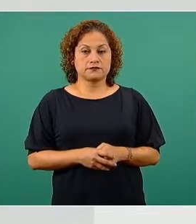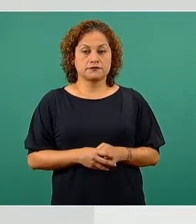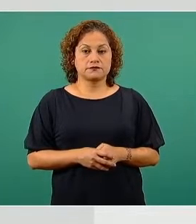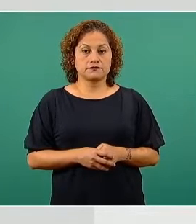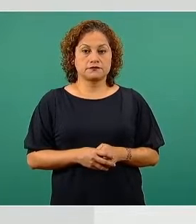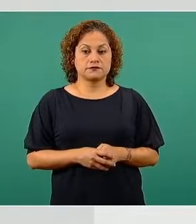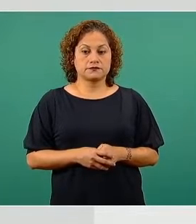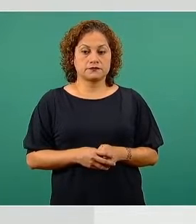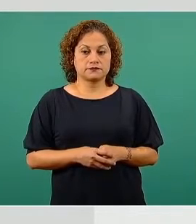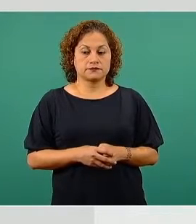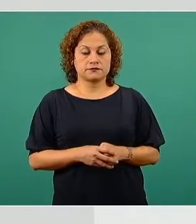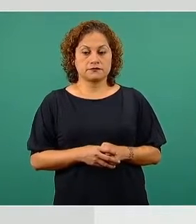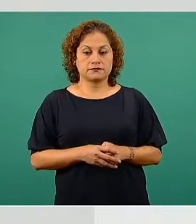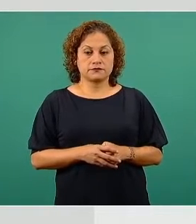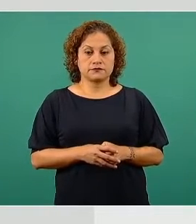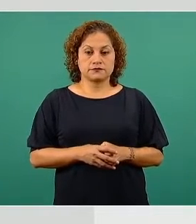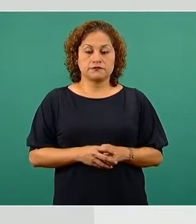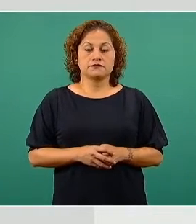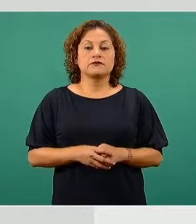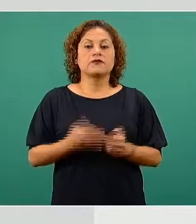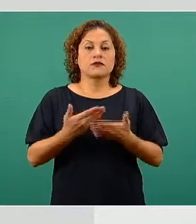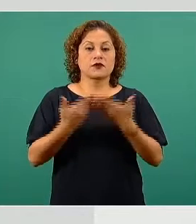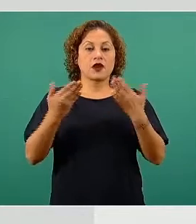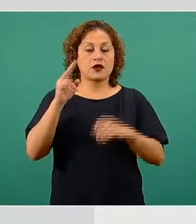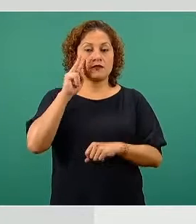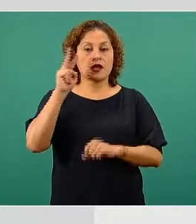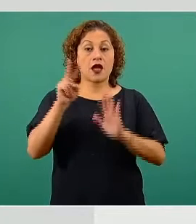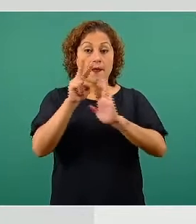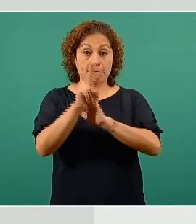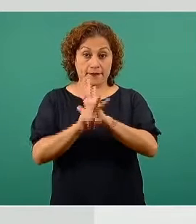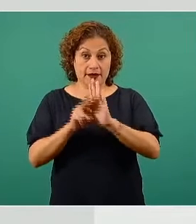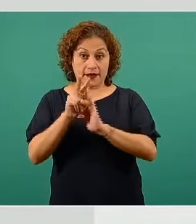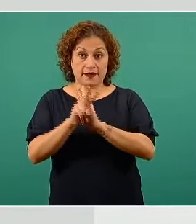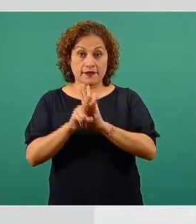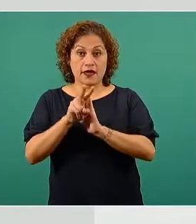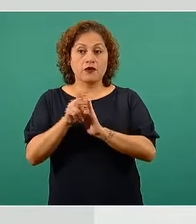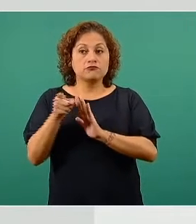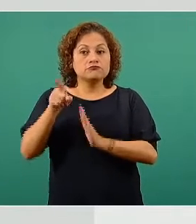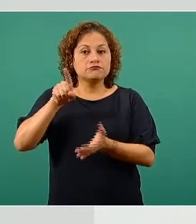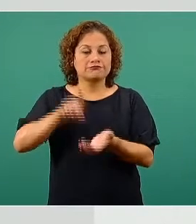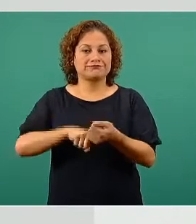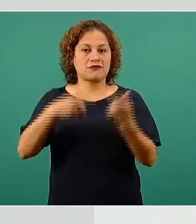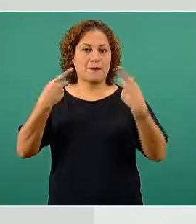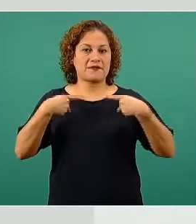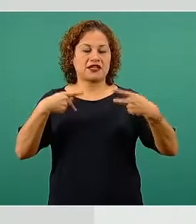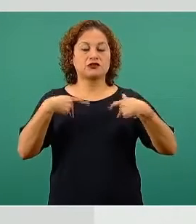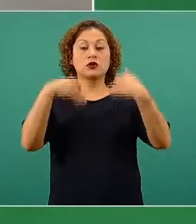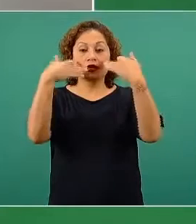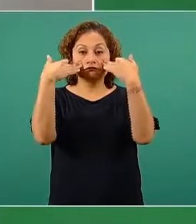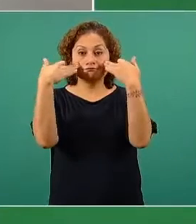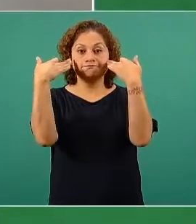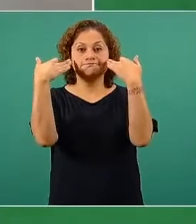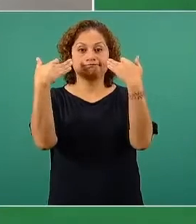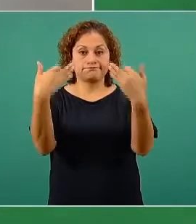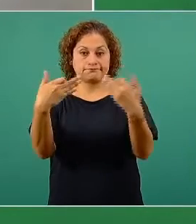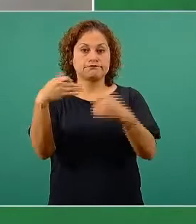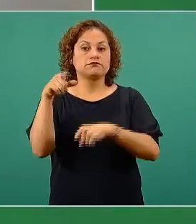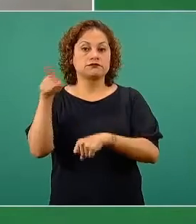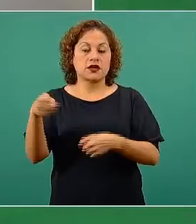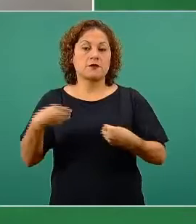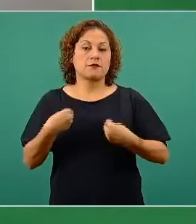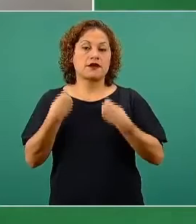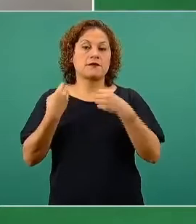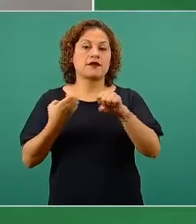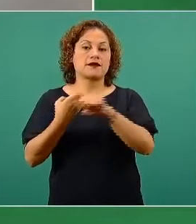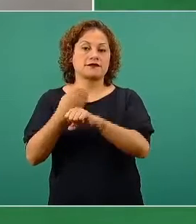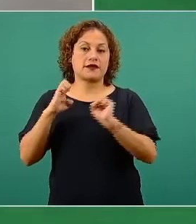Vamos a ver un par de videos testimoniales sobre de personas que son residentes del bello estado